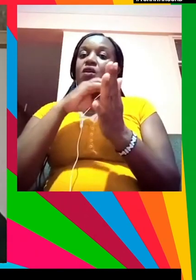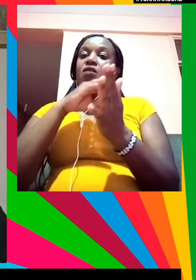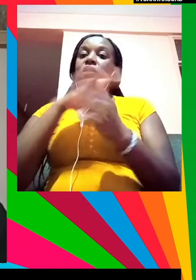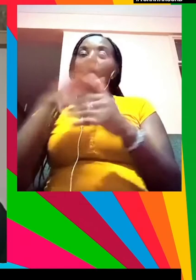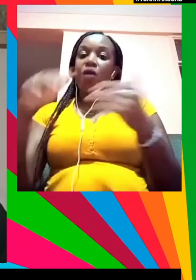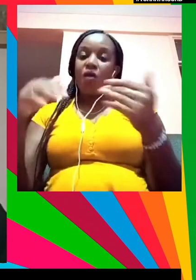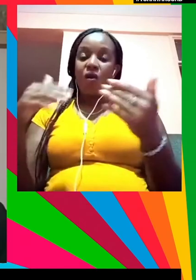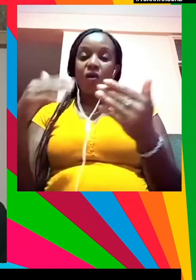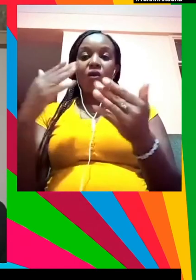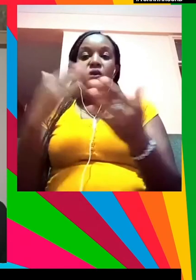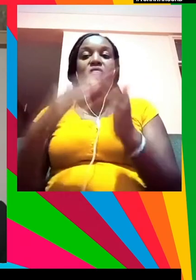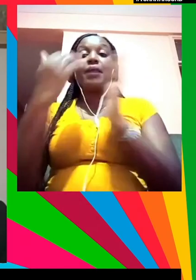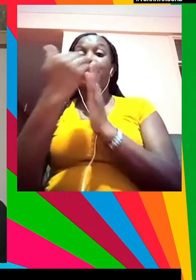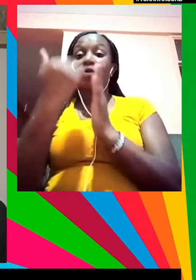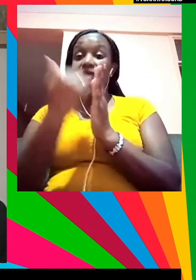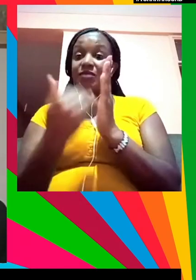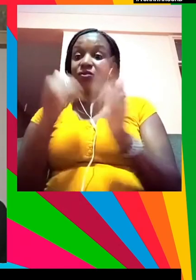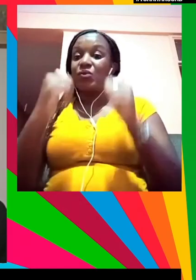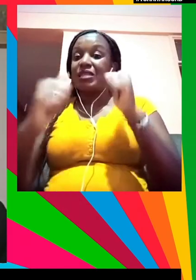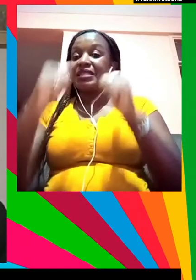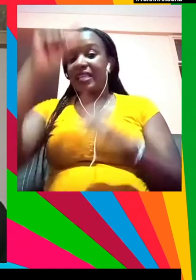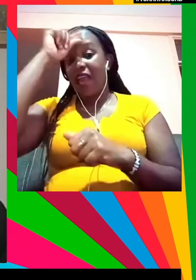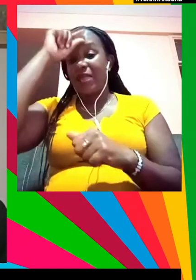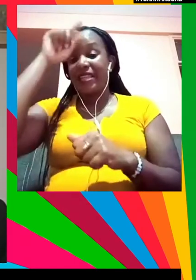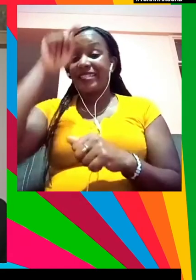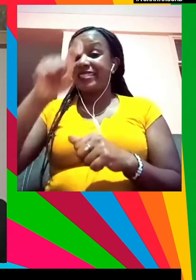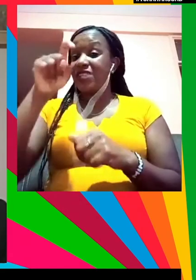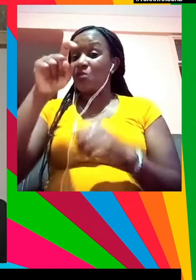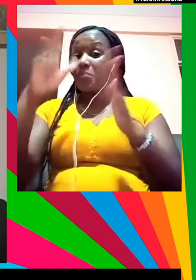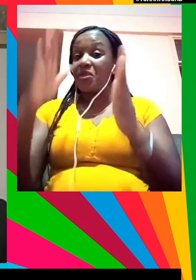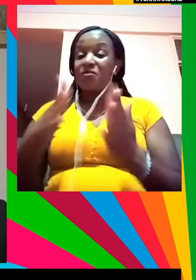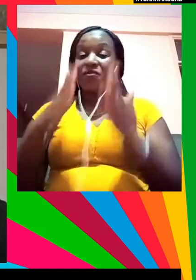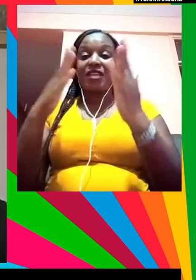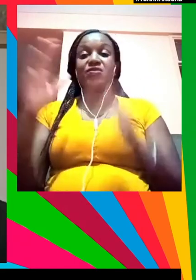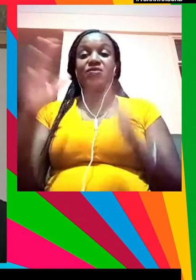que el gobierno ha de proveer a los ciudadanos.